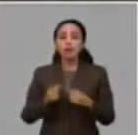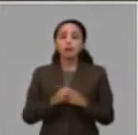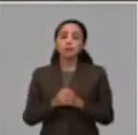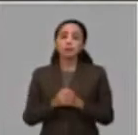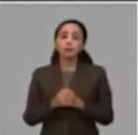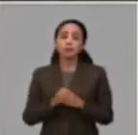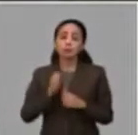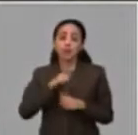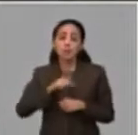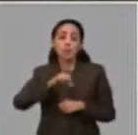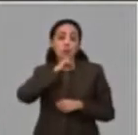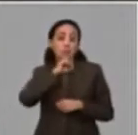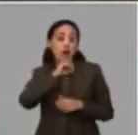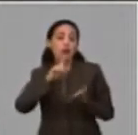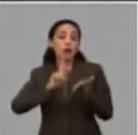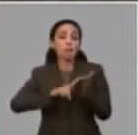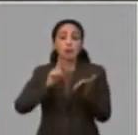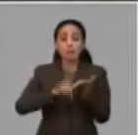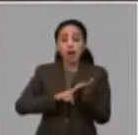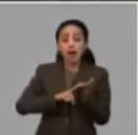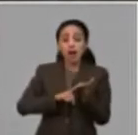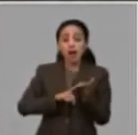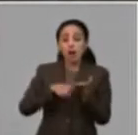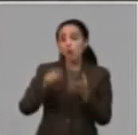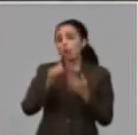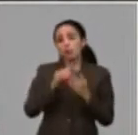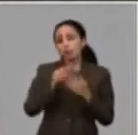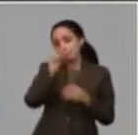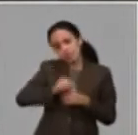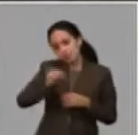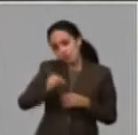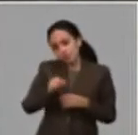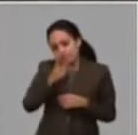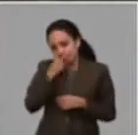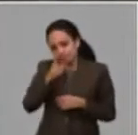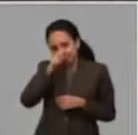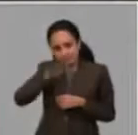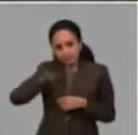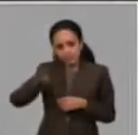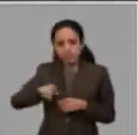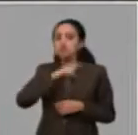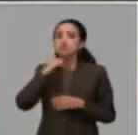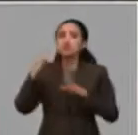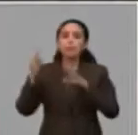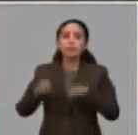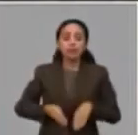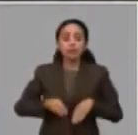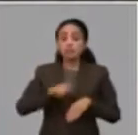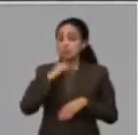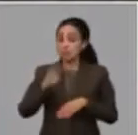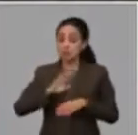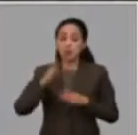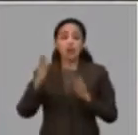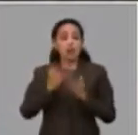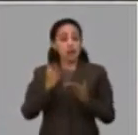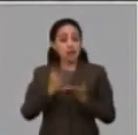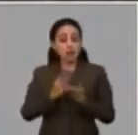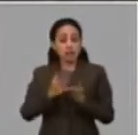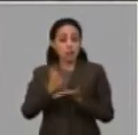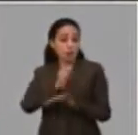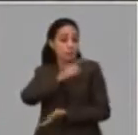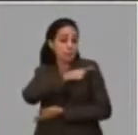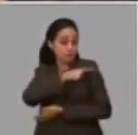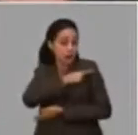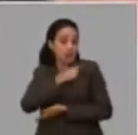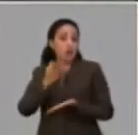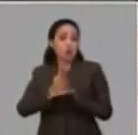madres, padres o tutores que estén a cargo de los menores a los cuales se les suspendió las clases en la enseñanza primaria y en la enseñanza